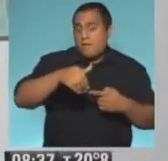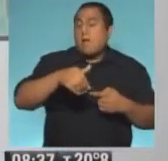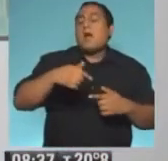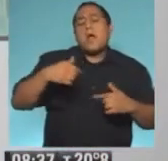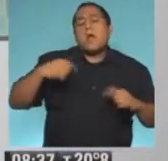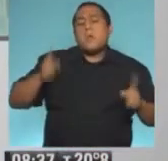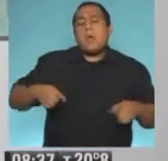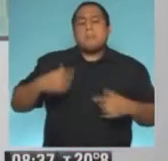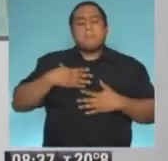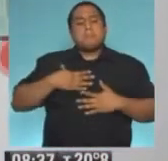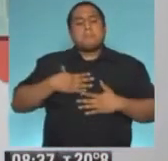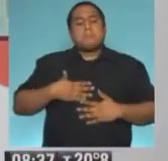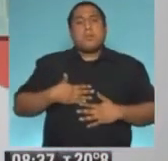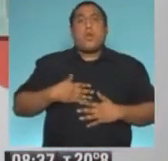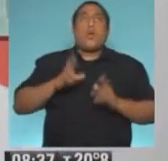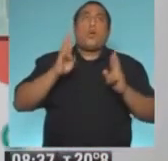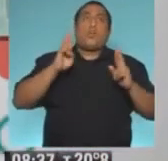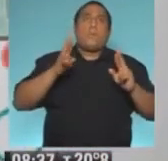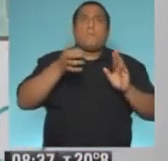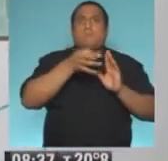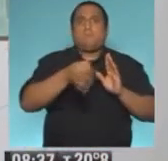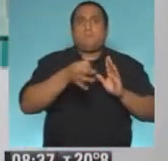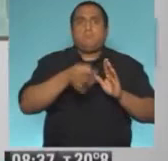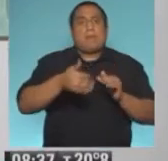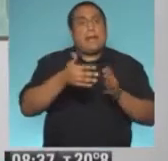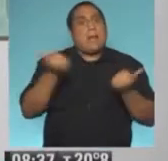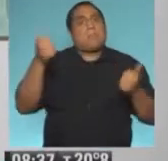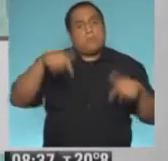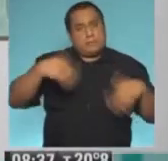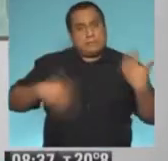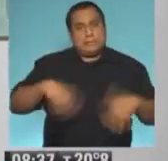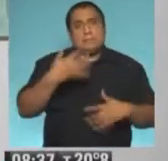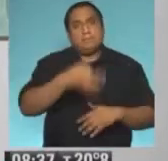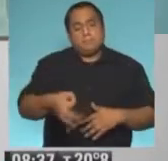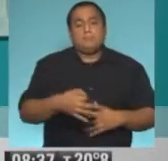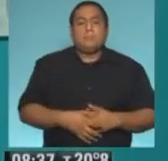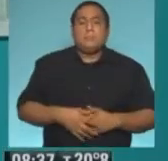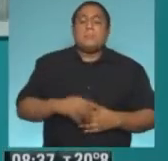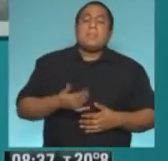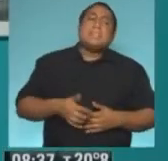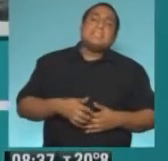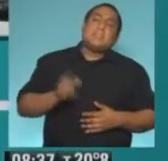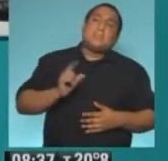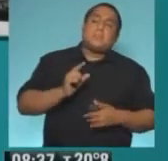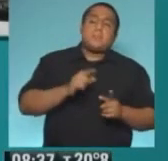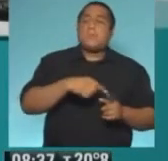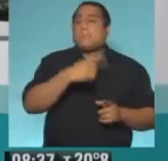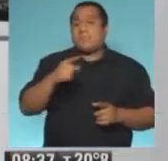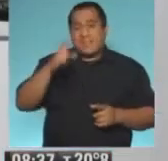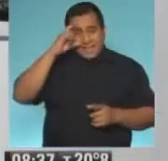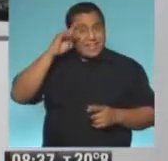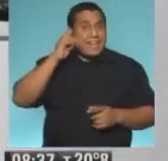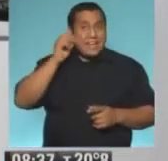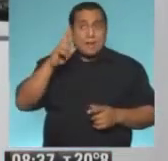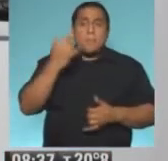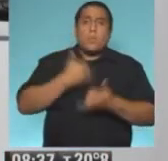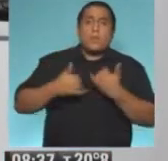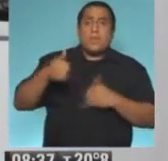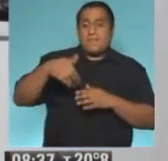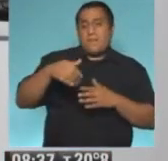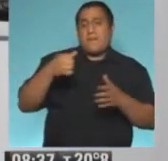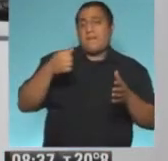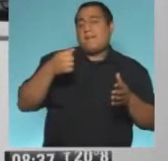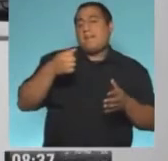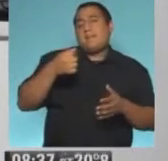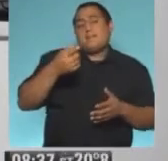y esperemos que pueda cumplirse lo más rápido posible. Claro, es una parte. Pero también, Edgar, vos nos mencionabas que ahora viene un fin de semana donde la gente se